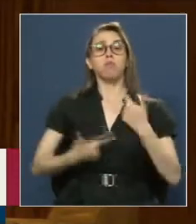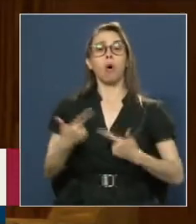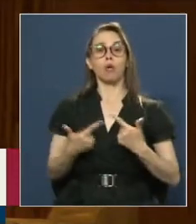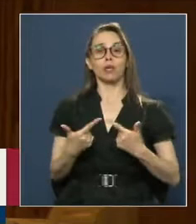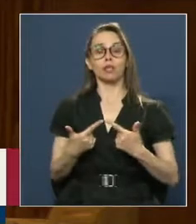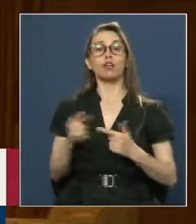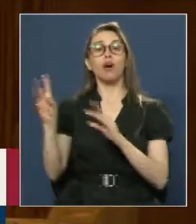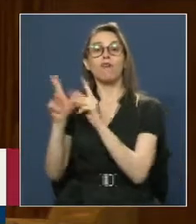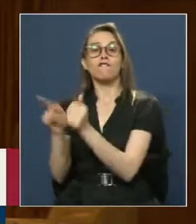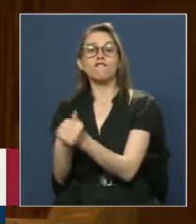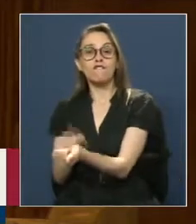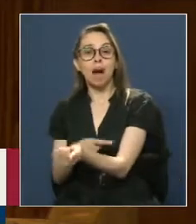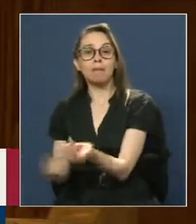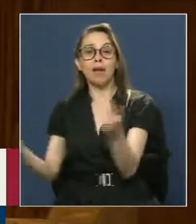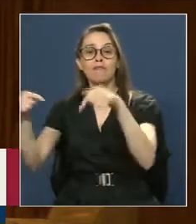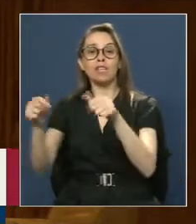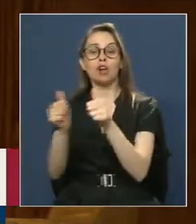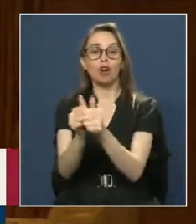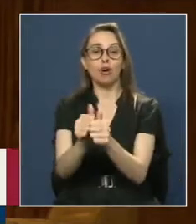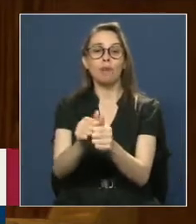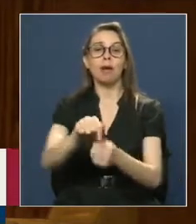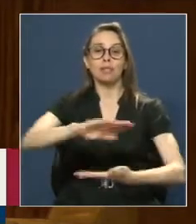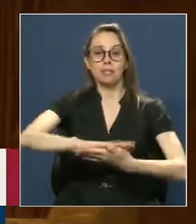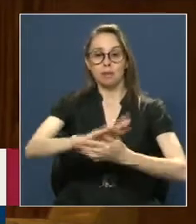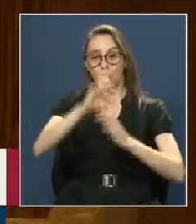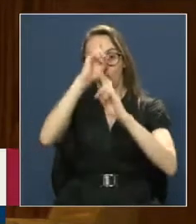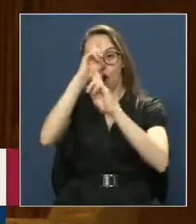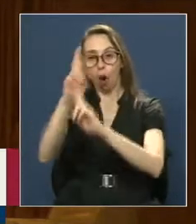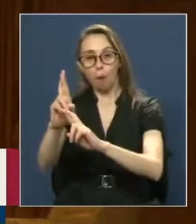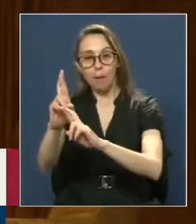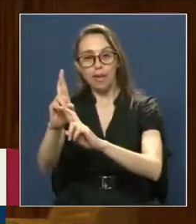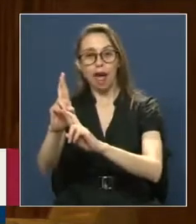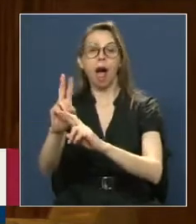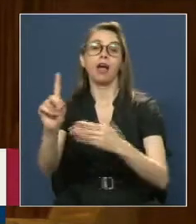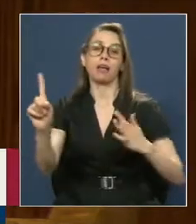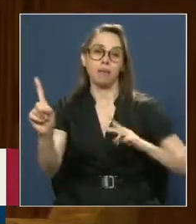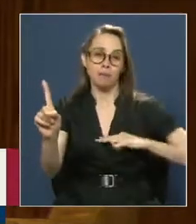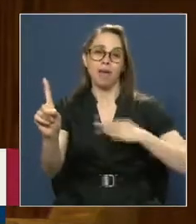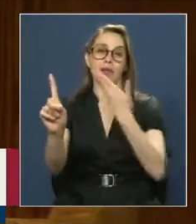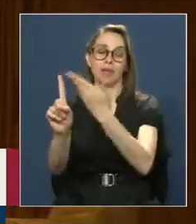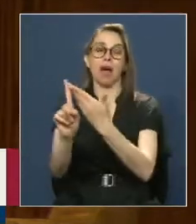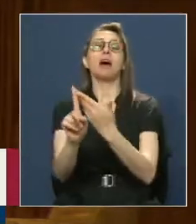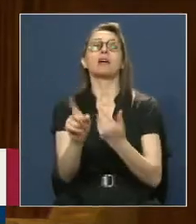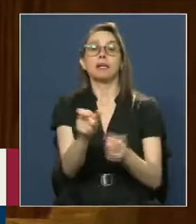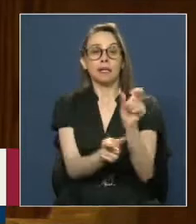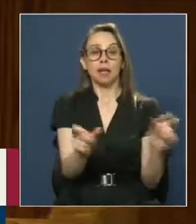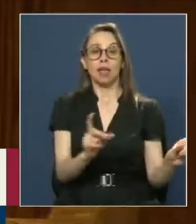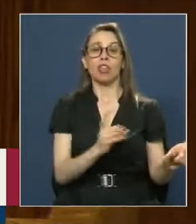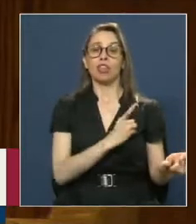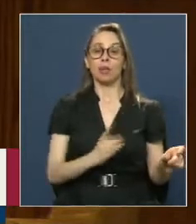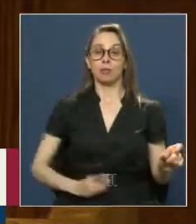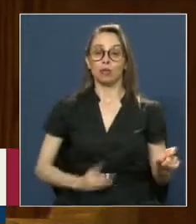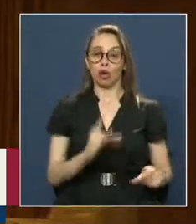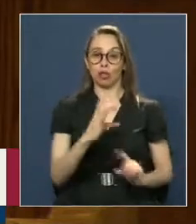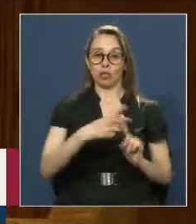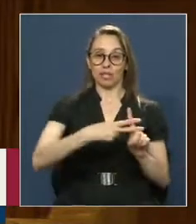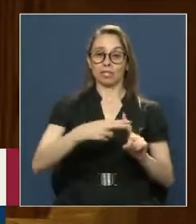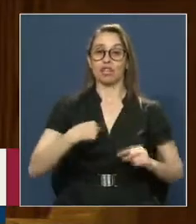Acompañamiento En esta ceremonia De homenaje Tan merecido Y a nombre De los Diputados De la Democracia Cristiana